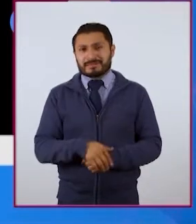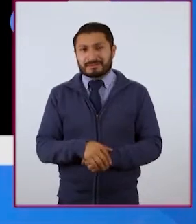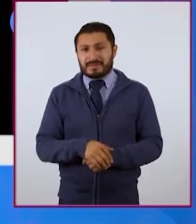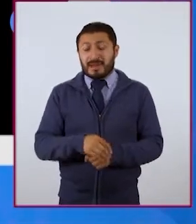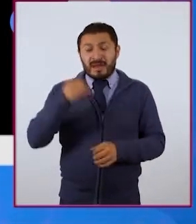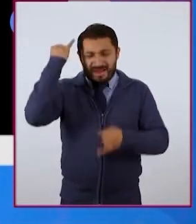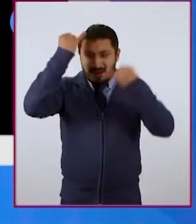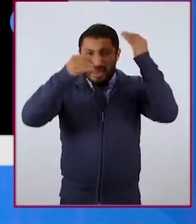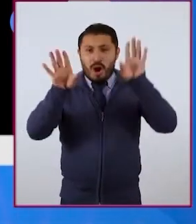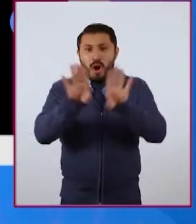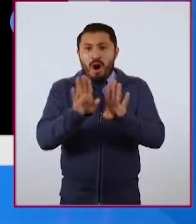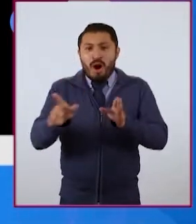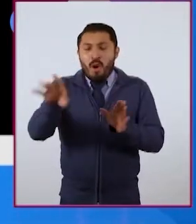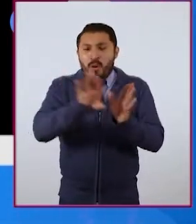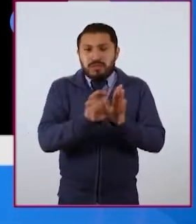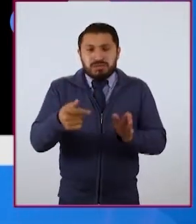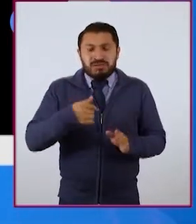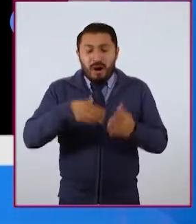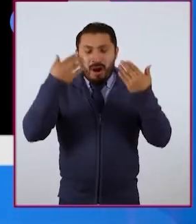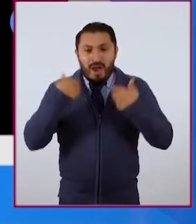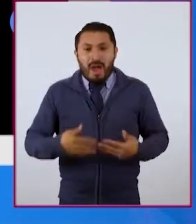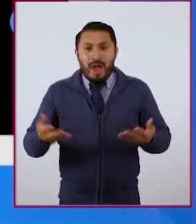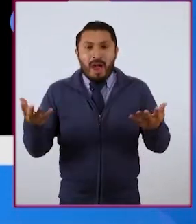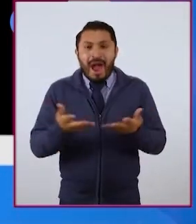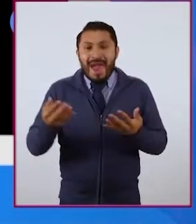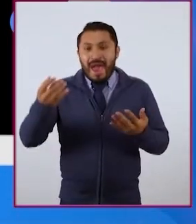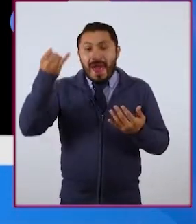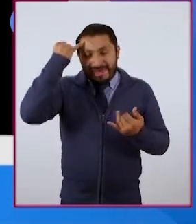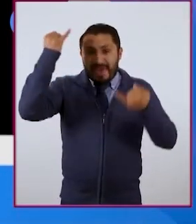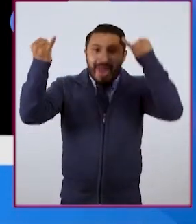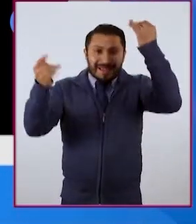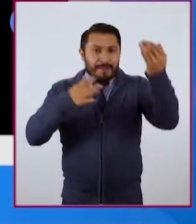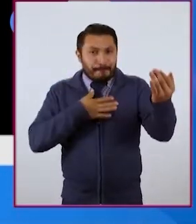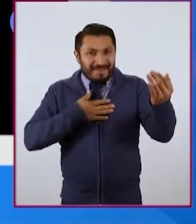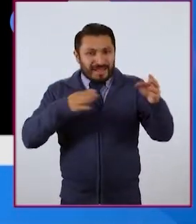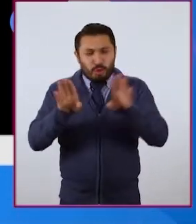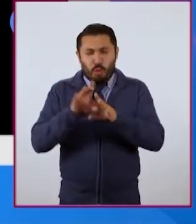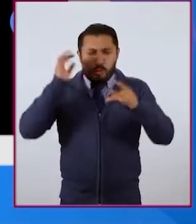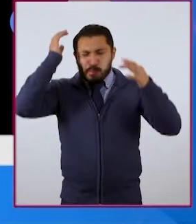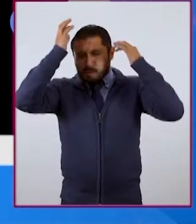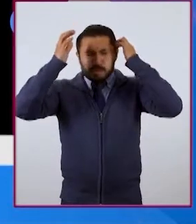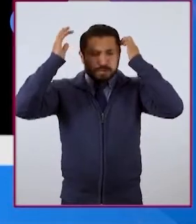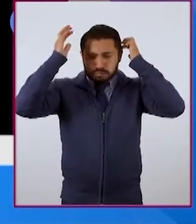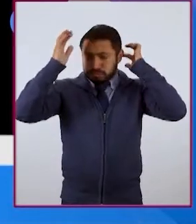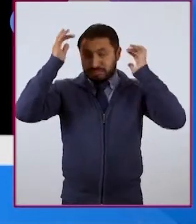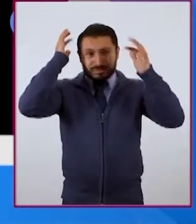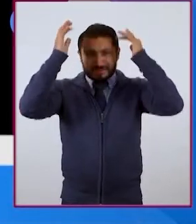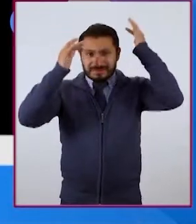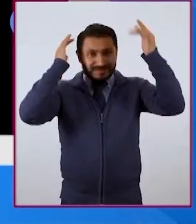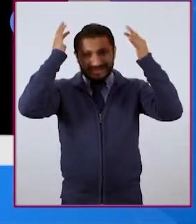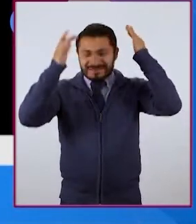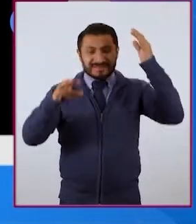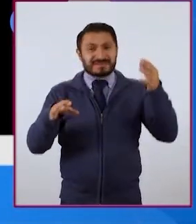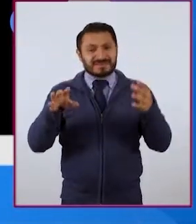Imaginemos un cuarto propio donde yo desarrollo mis ideas, donde fantaseo, donde imagino, donde soy quien quiero ser,